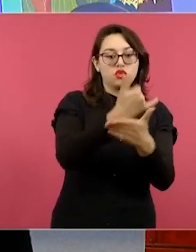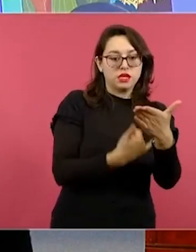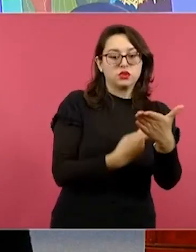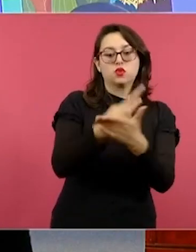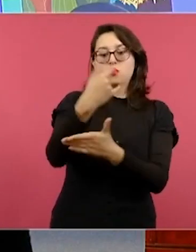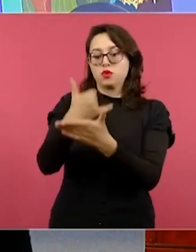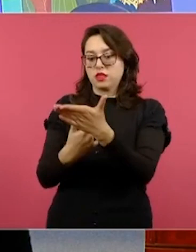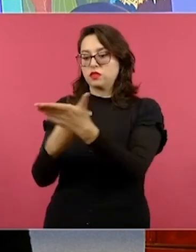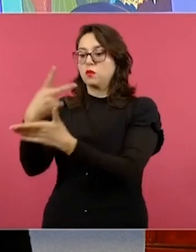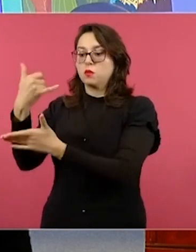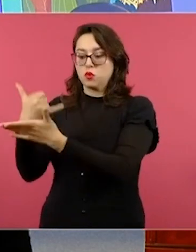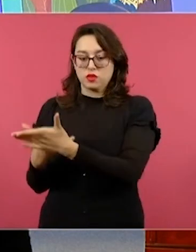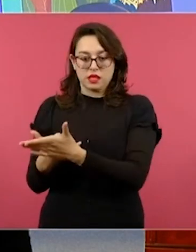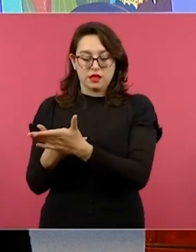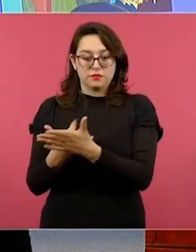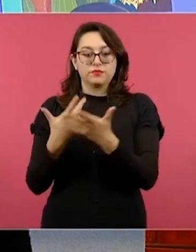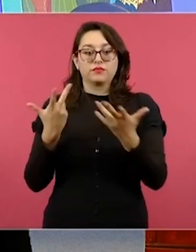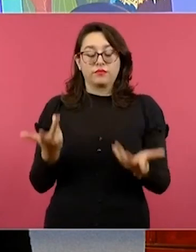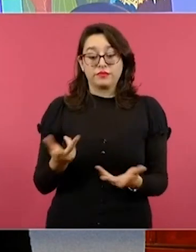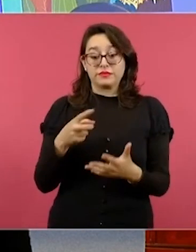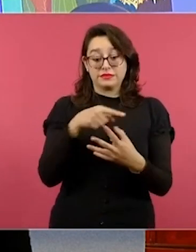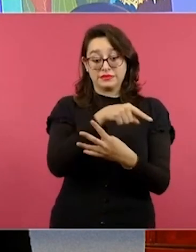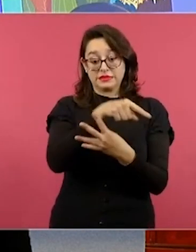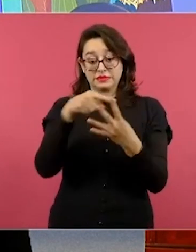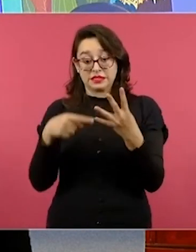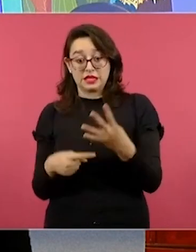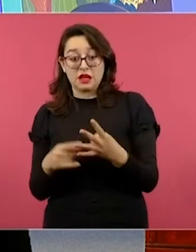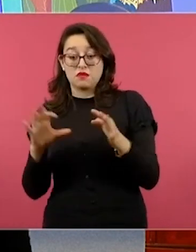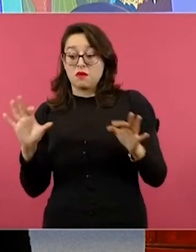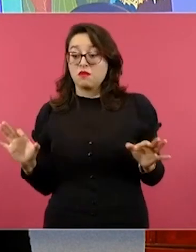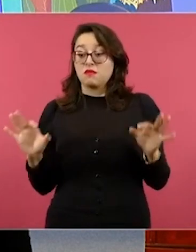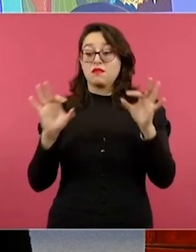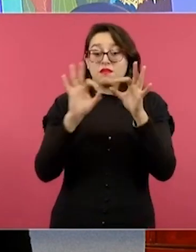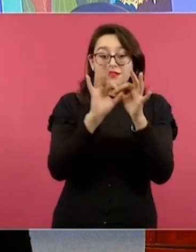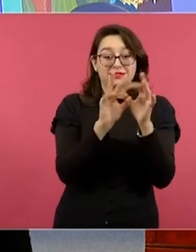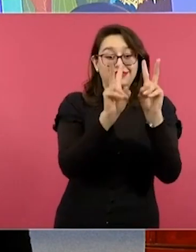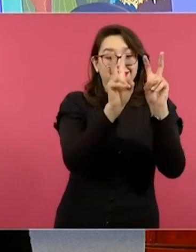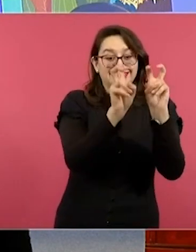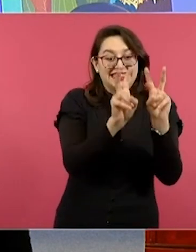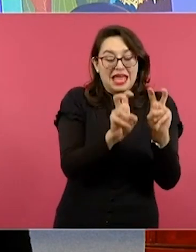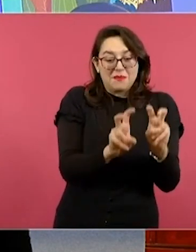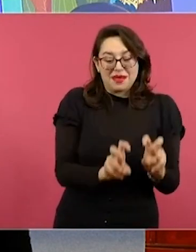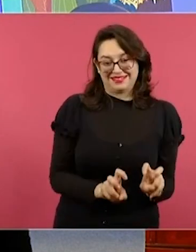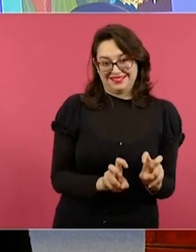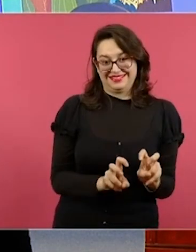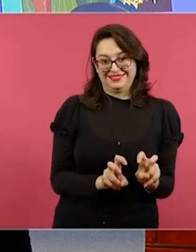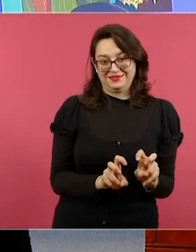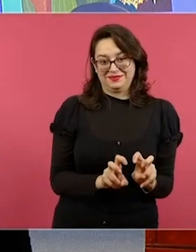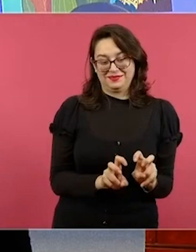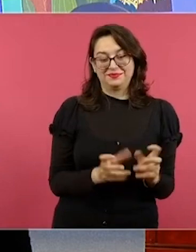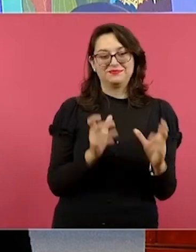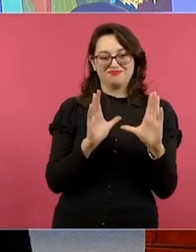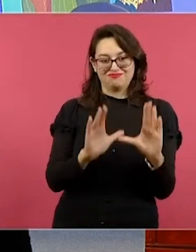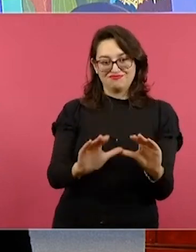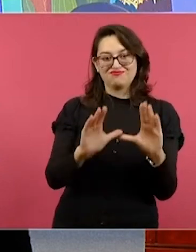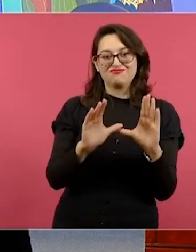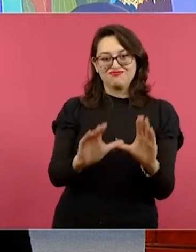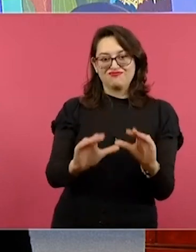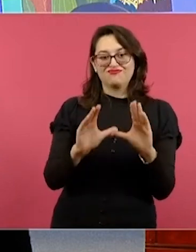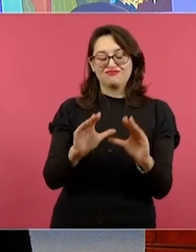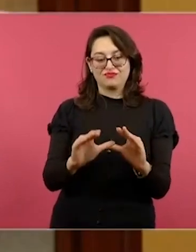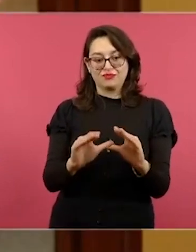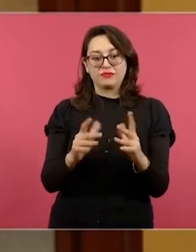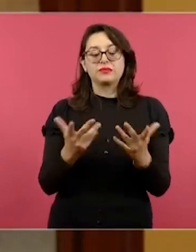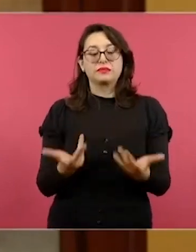proyectos están enlazados a los campos formativos debidamente con los contenidos. En el caso de los escenarios